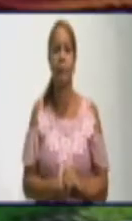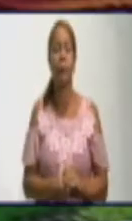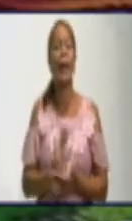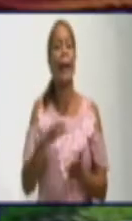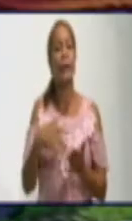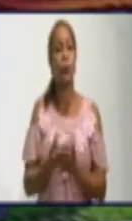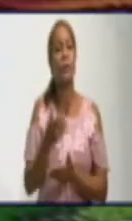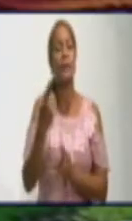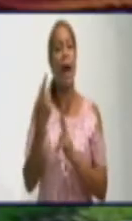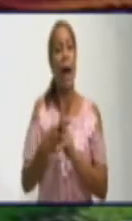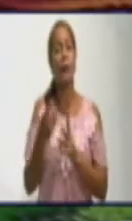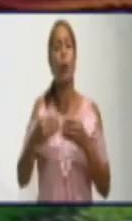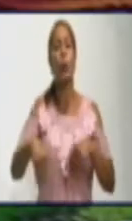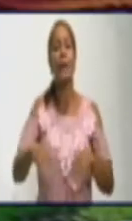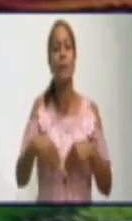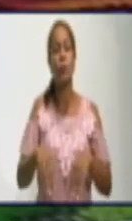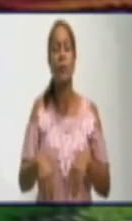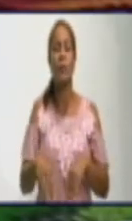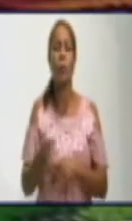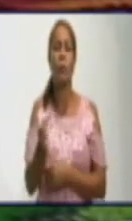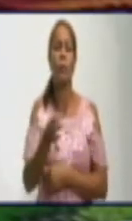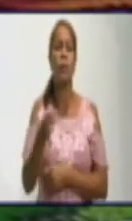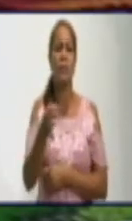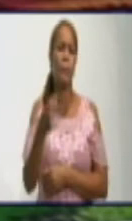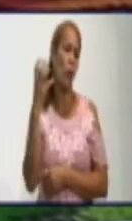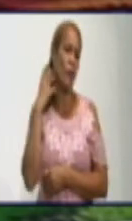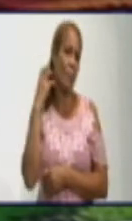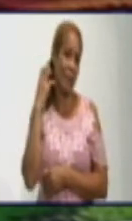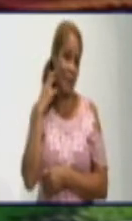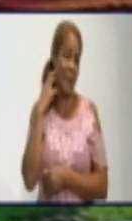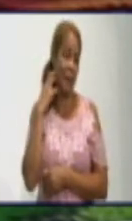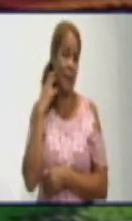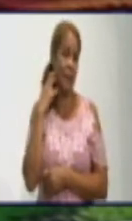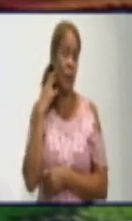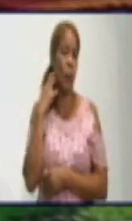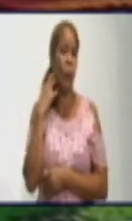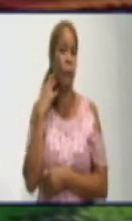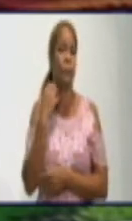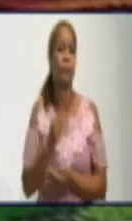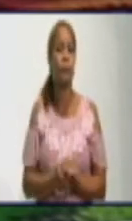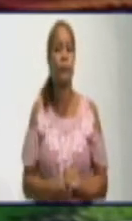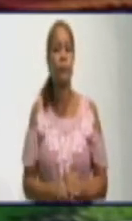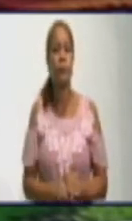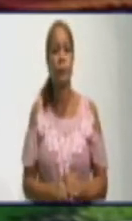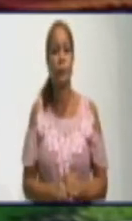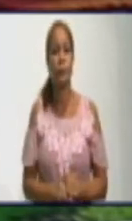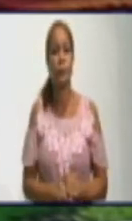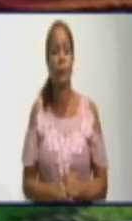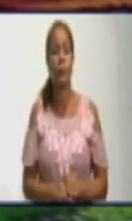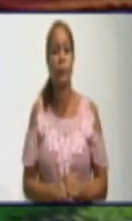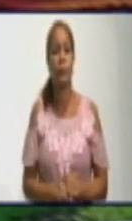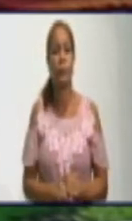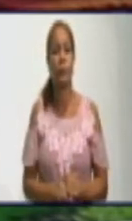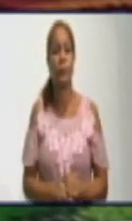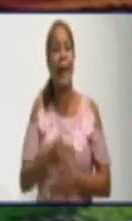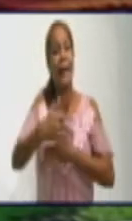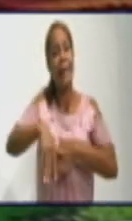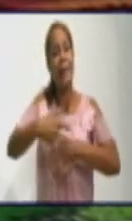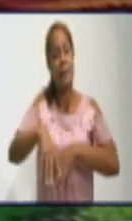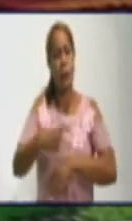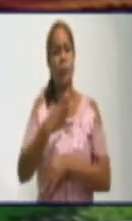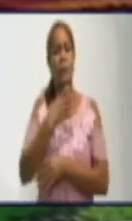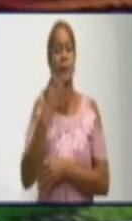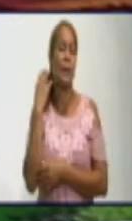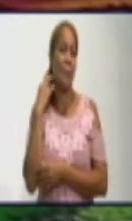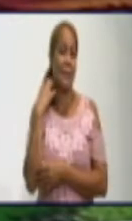un televidente en Manzanillo, Miguel Estrada Bertop, en San Octavio número 17, entre Jesús Menéndez y Joaquín Oro,